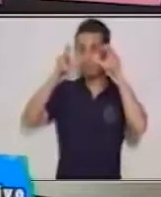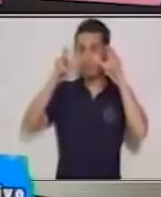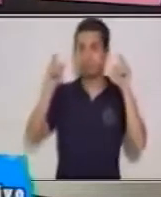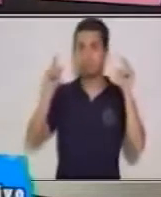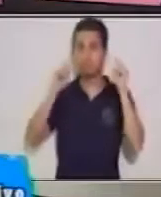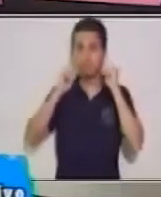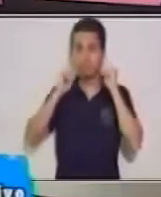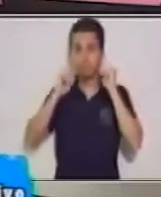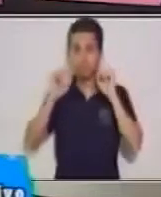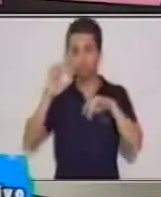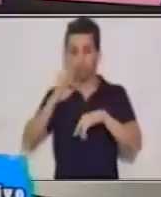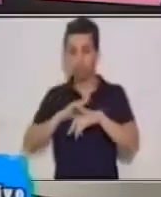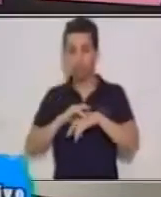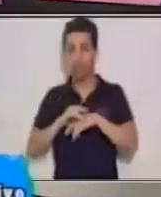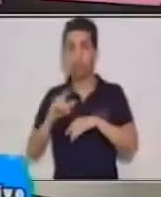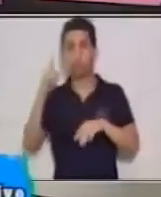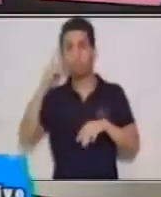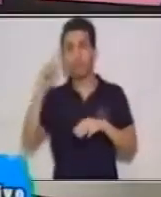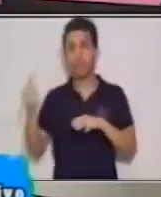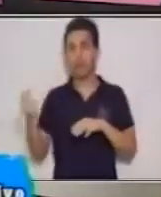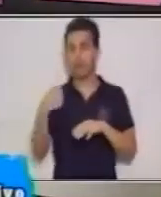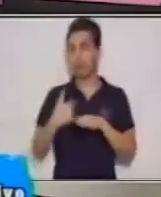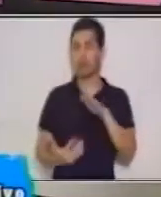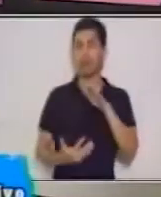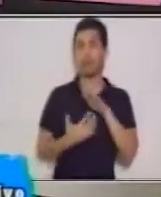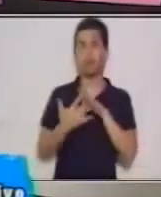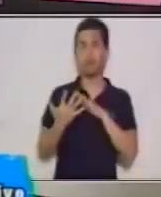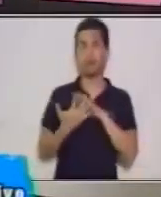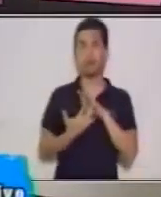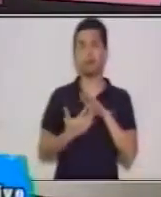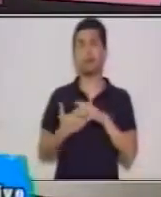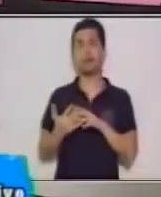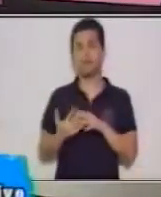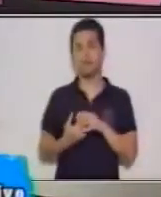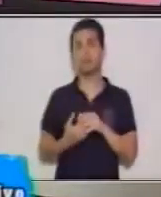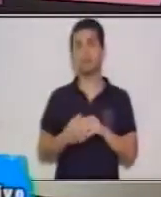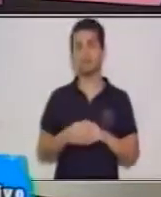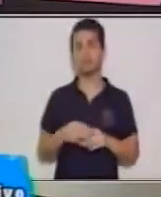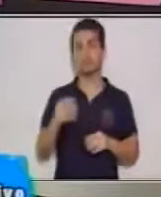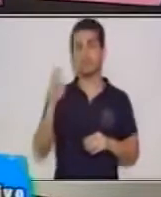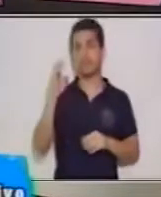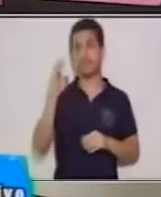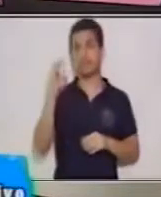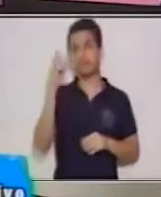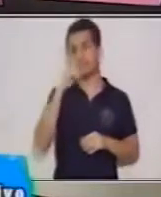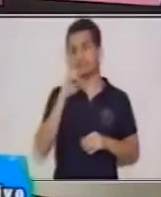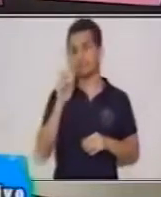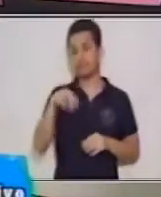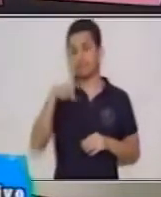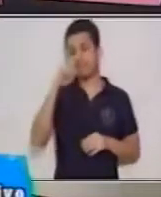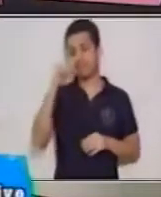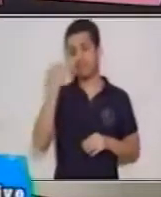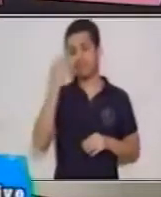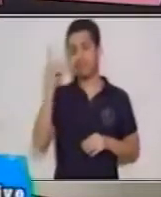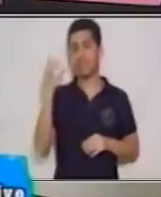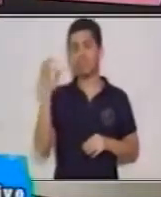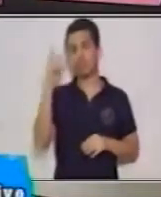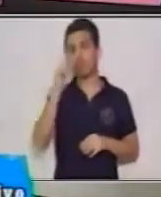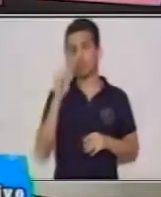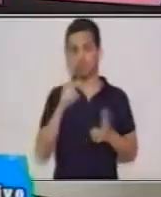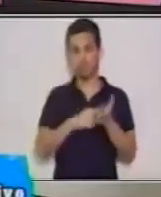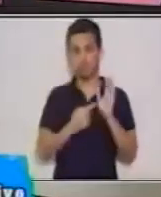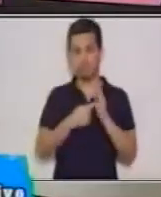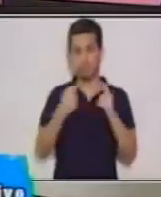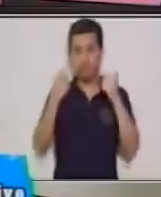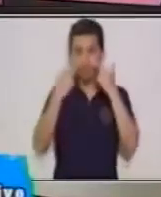¿Y cuáles son nuestros sentidos? ¿Recuerdan cuáles son? Bien, ¿no recuerdan? Pues entonces